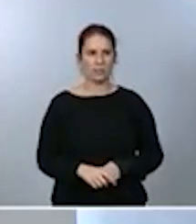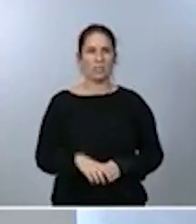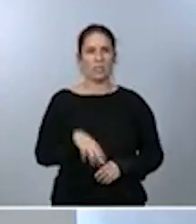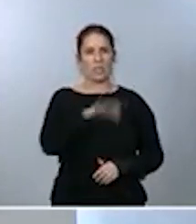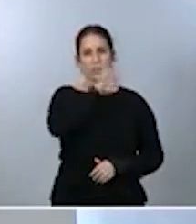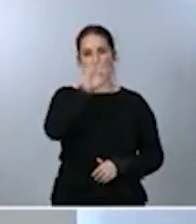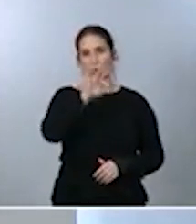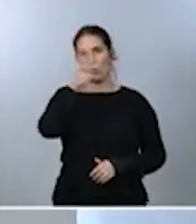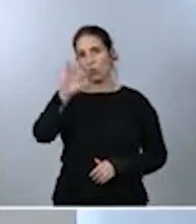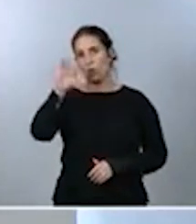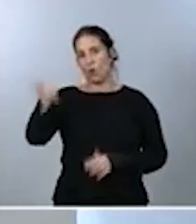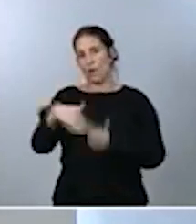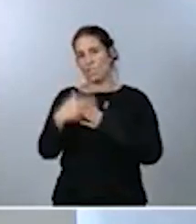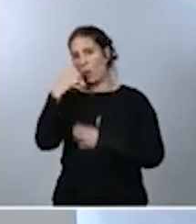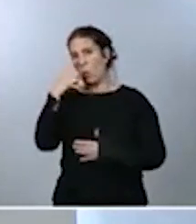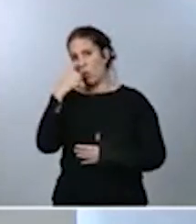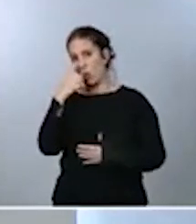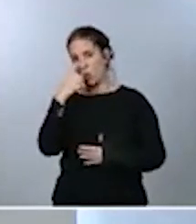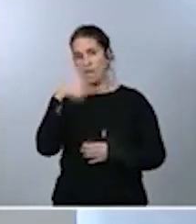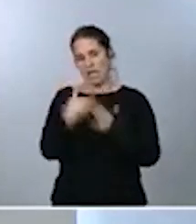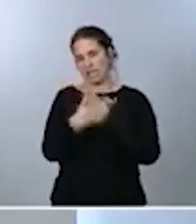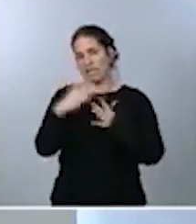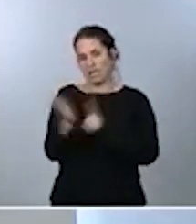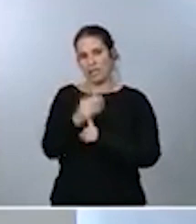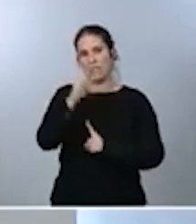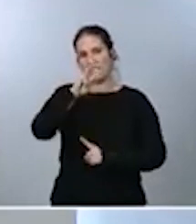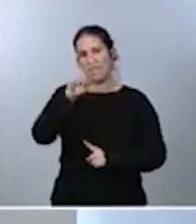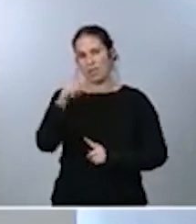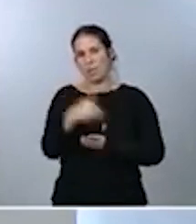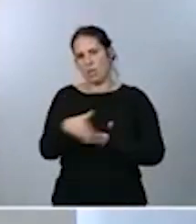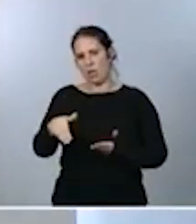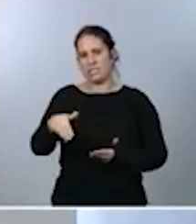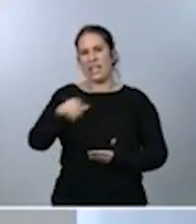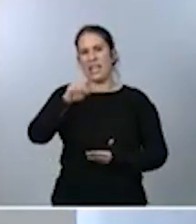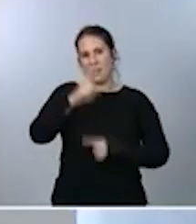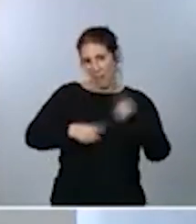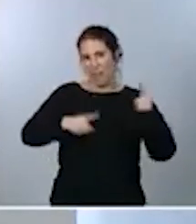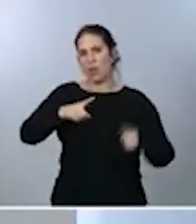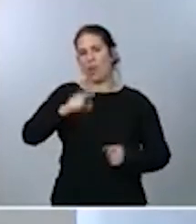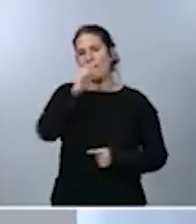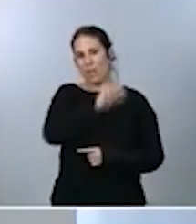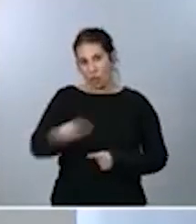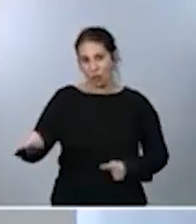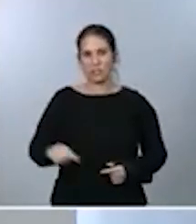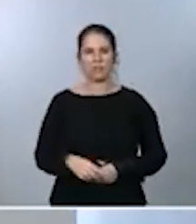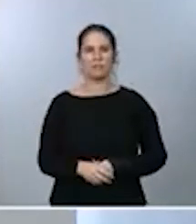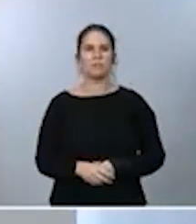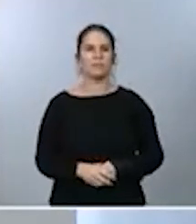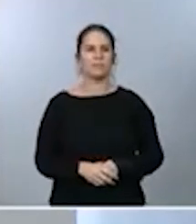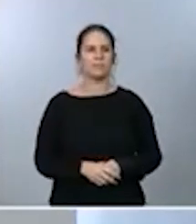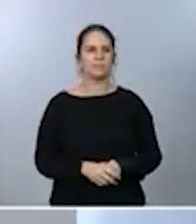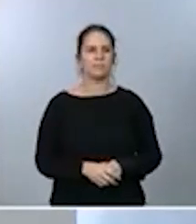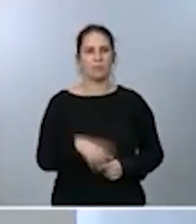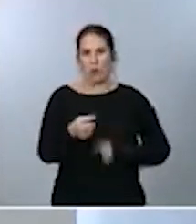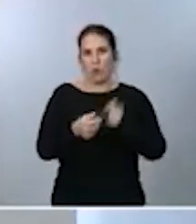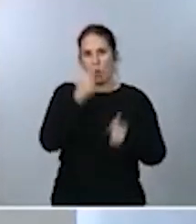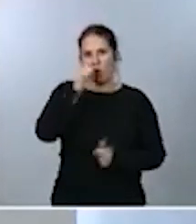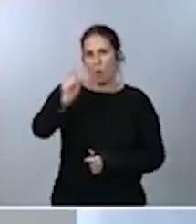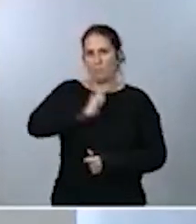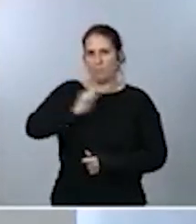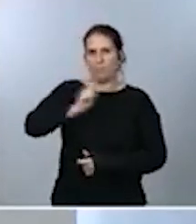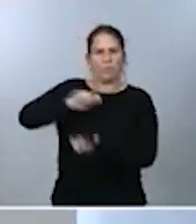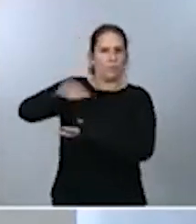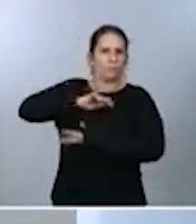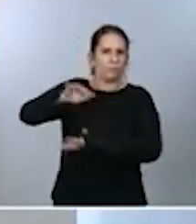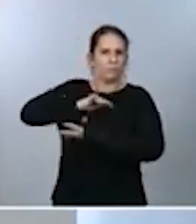hasta los 31 millones de dosis 31 millones y medio de dosis que recibiríamos es una vacuna en